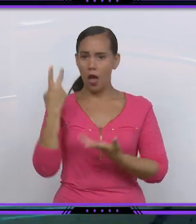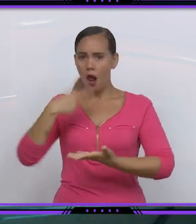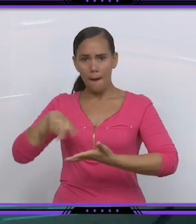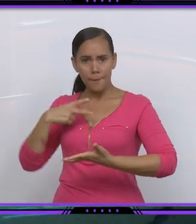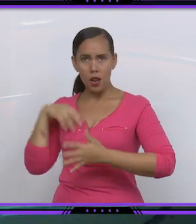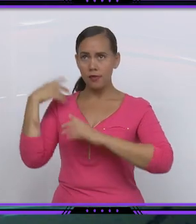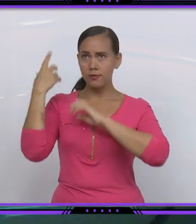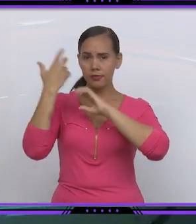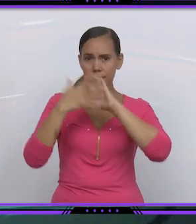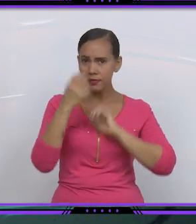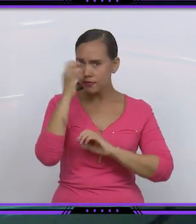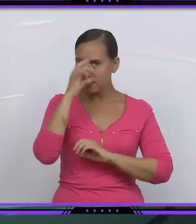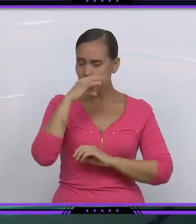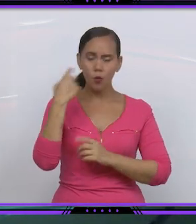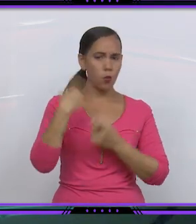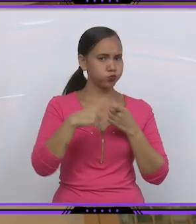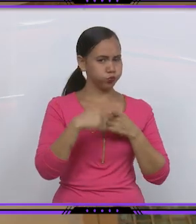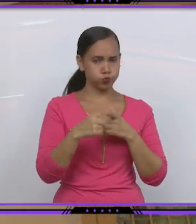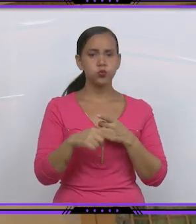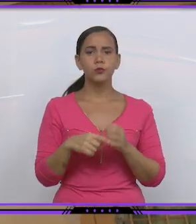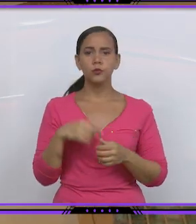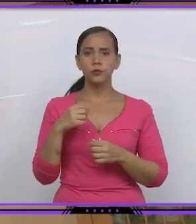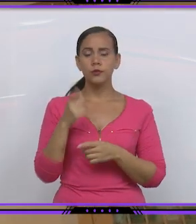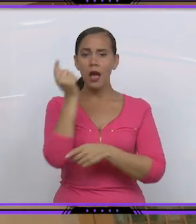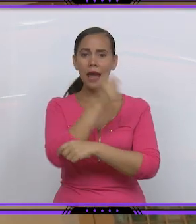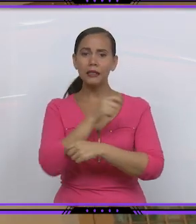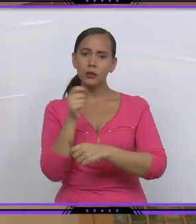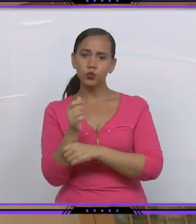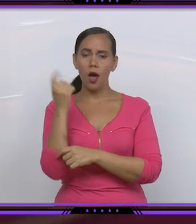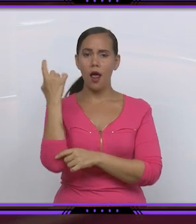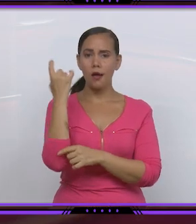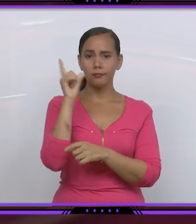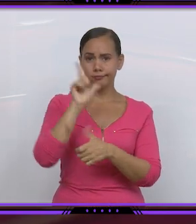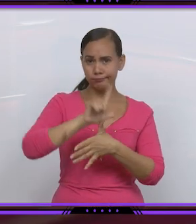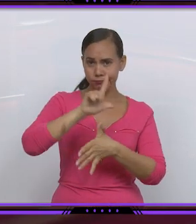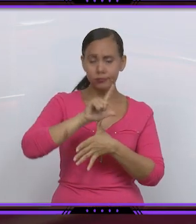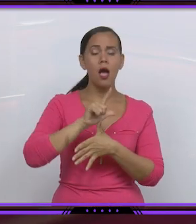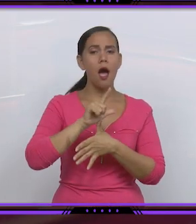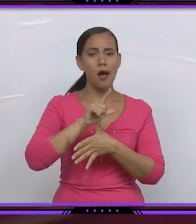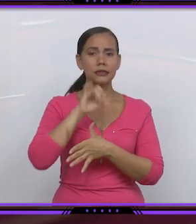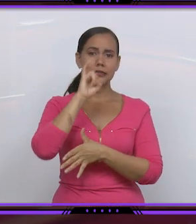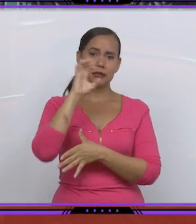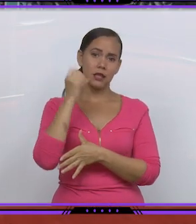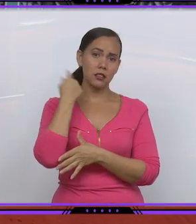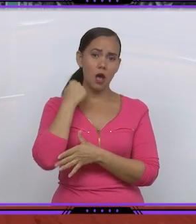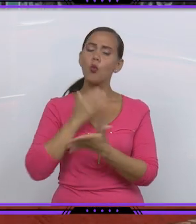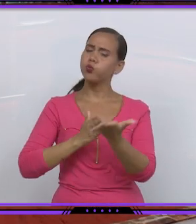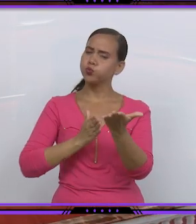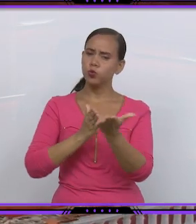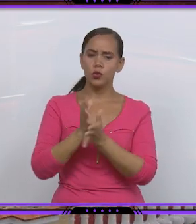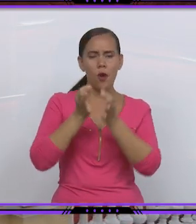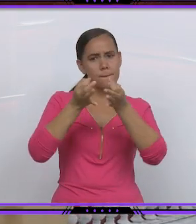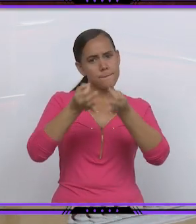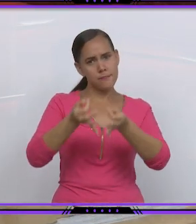circenses cual joya imponente de la arquitectura latinoamericana a sus 160 años late como el primer día en